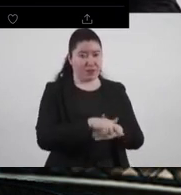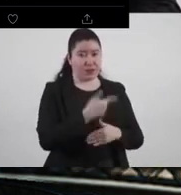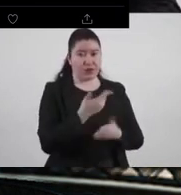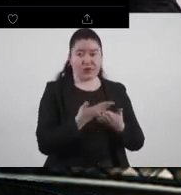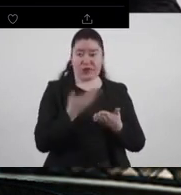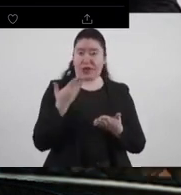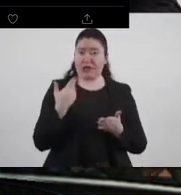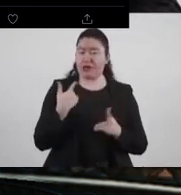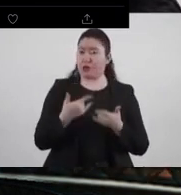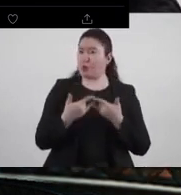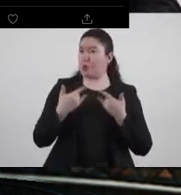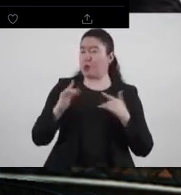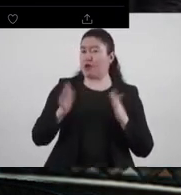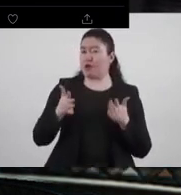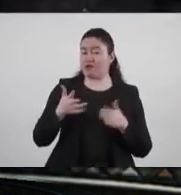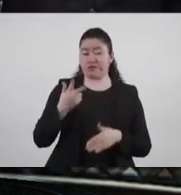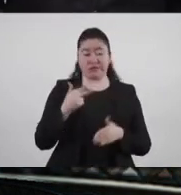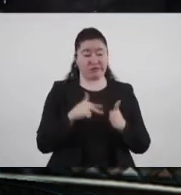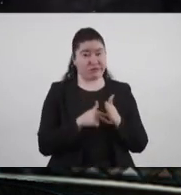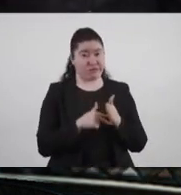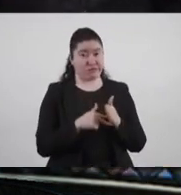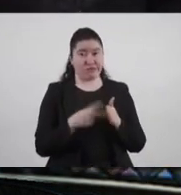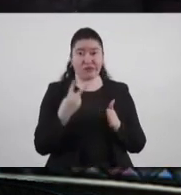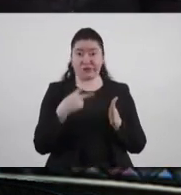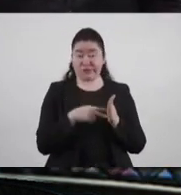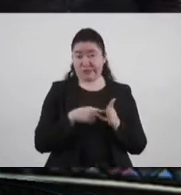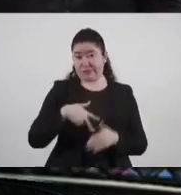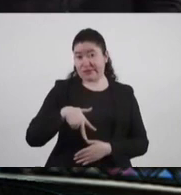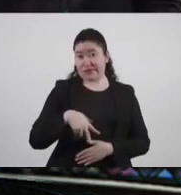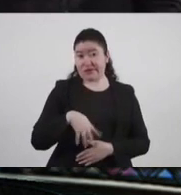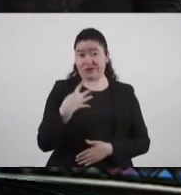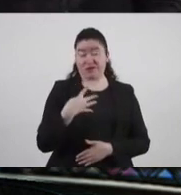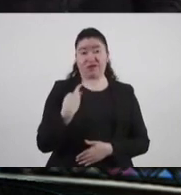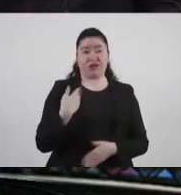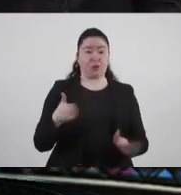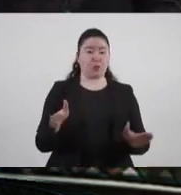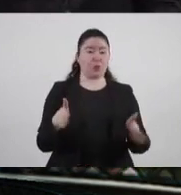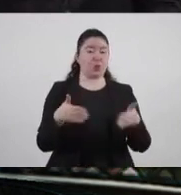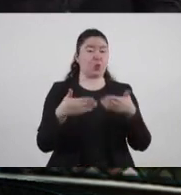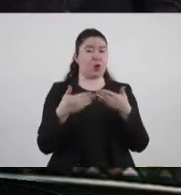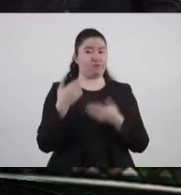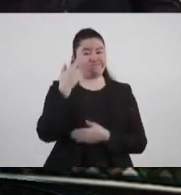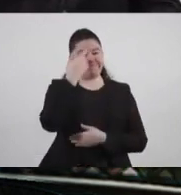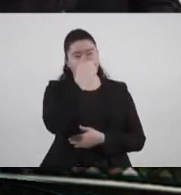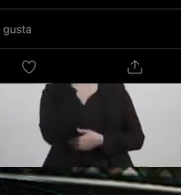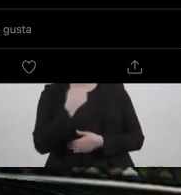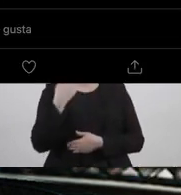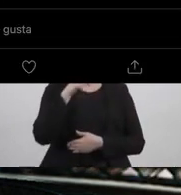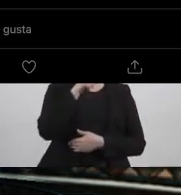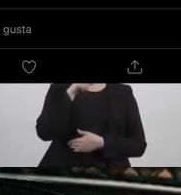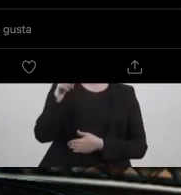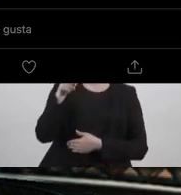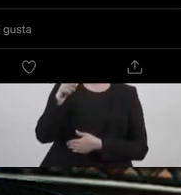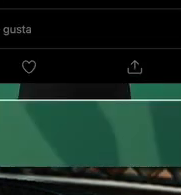Estuvo cerrada en 2014, se hizo una revisión y la empresa que hizo la revisión hizo una